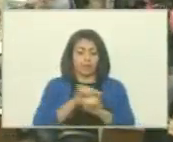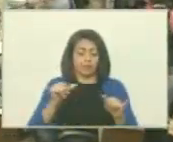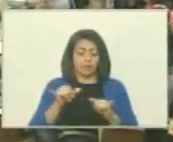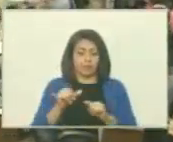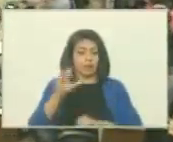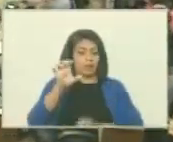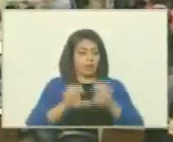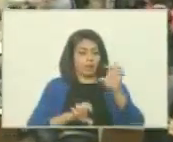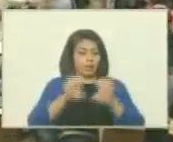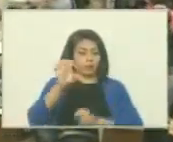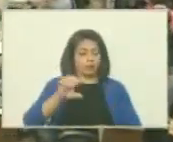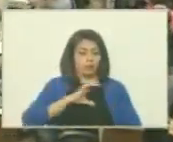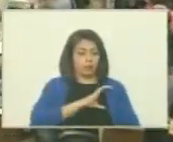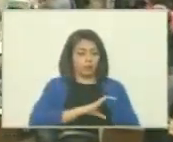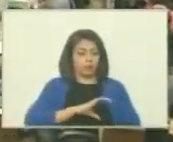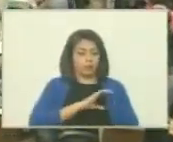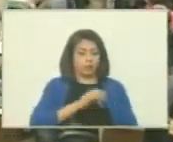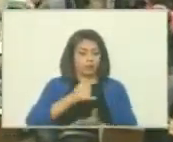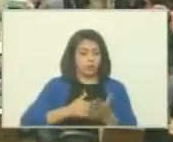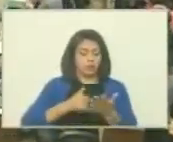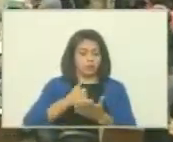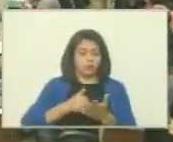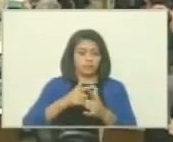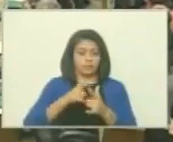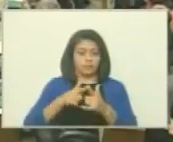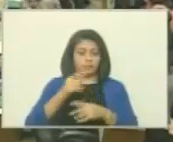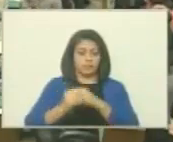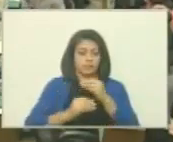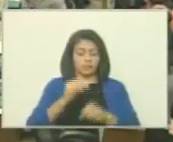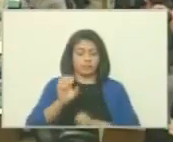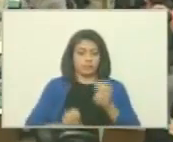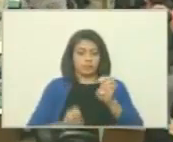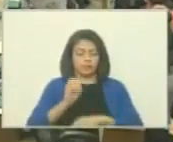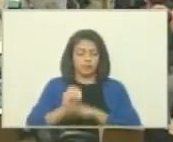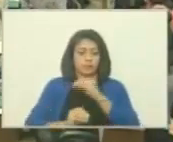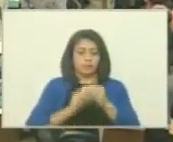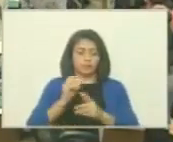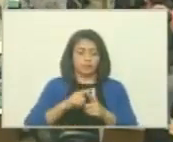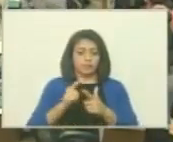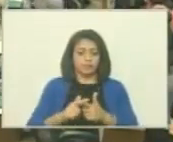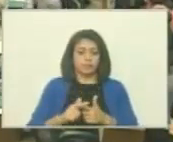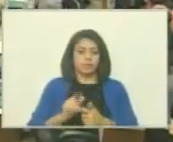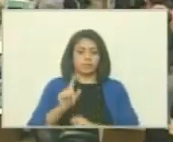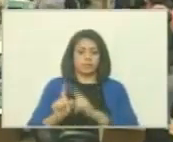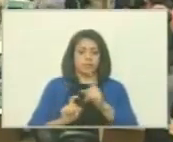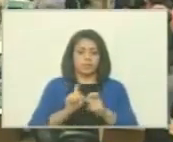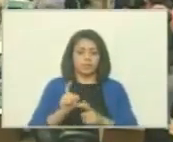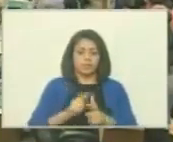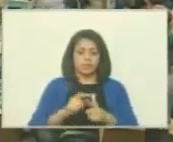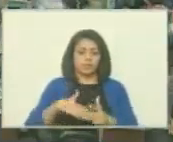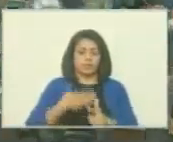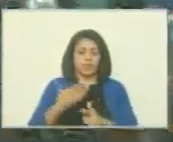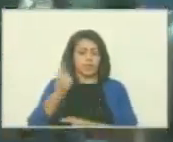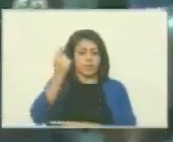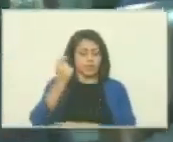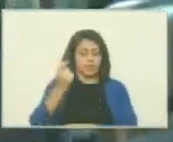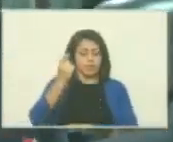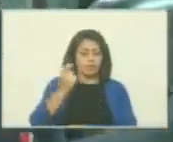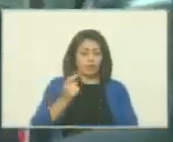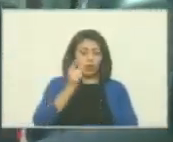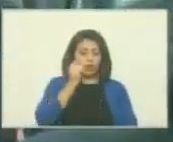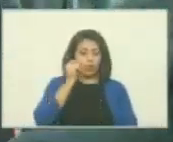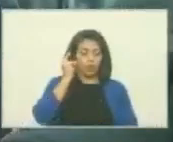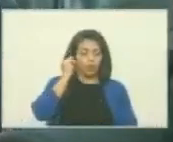pues la evaluación del Comité de Postulaciones y a evaluación que se hizo esta consulta por las diputadas y